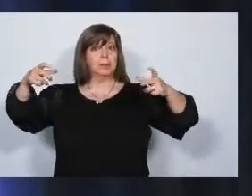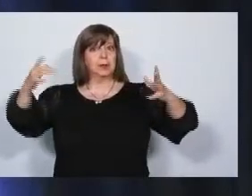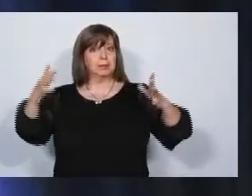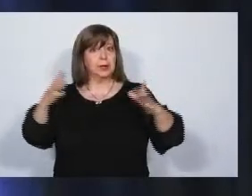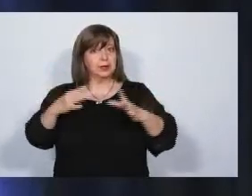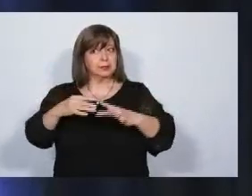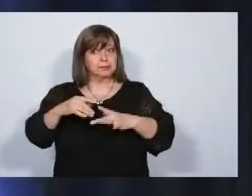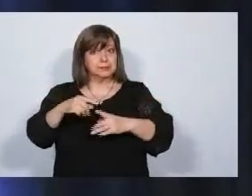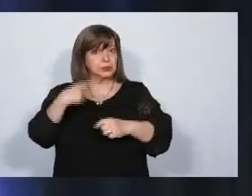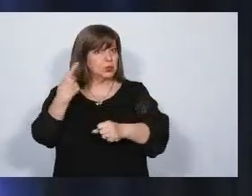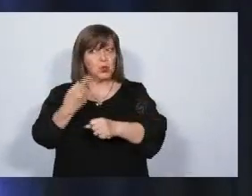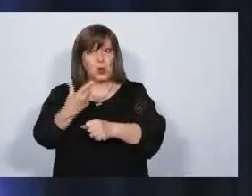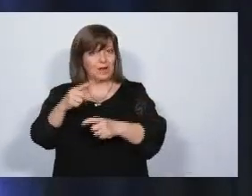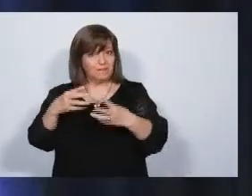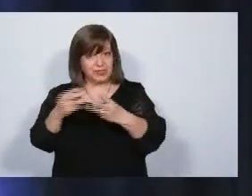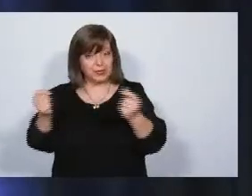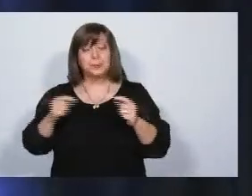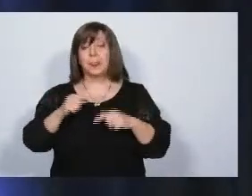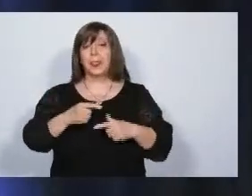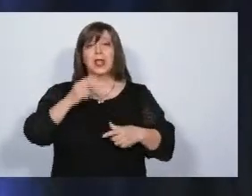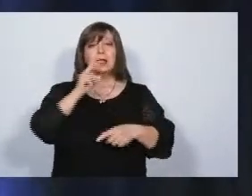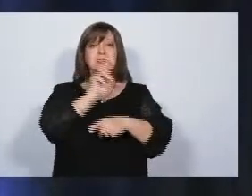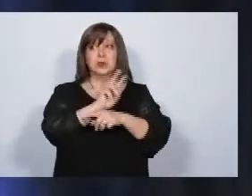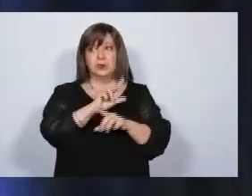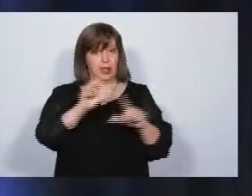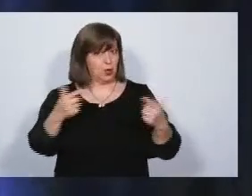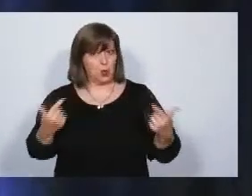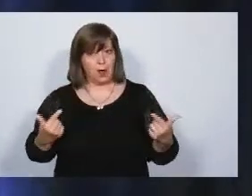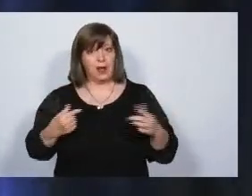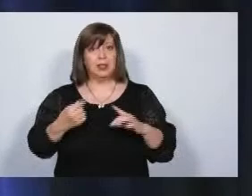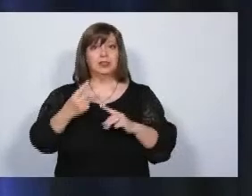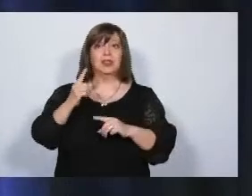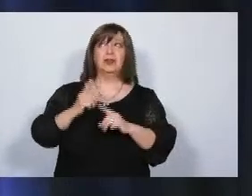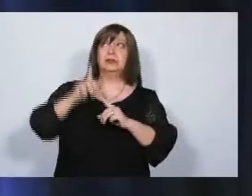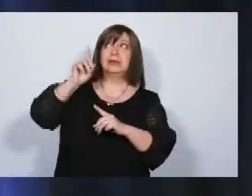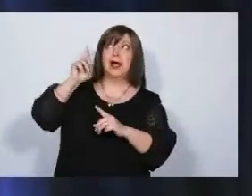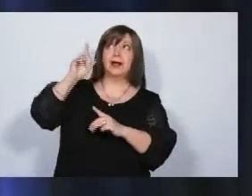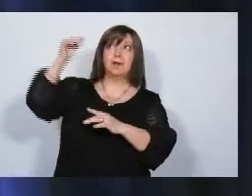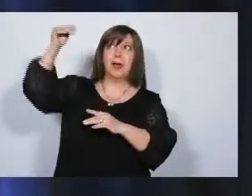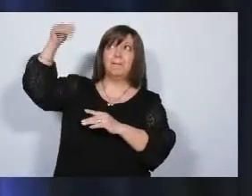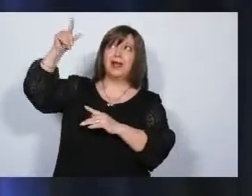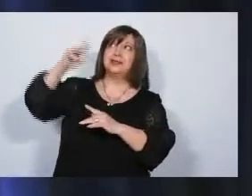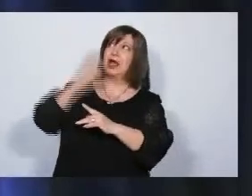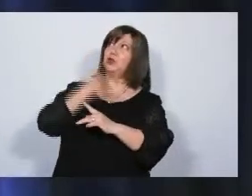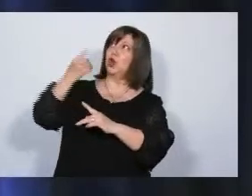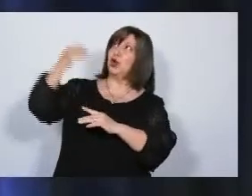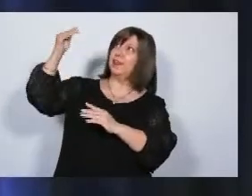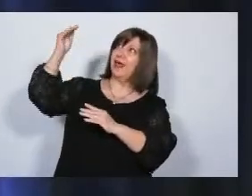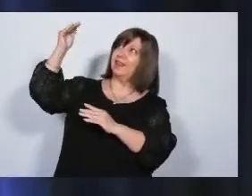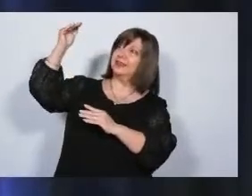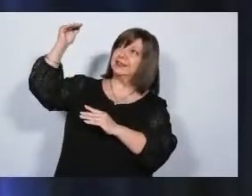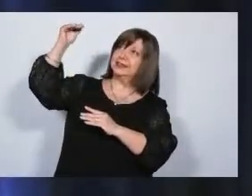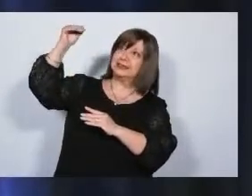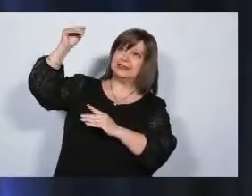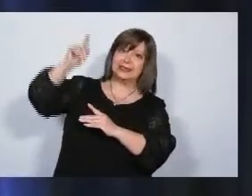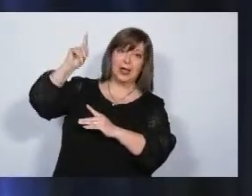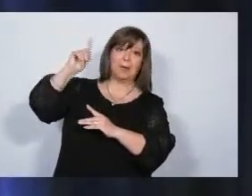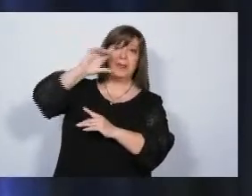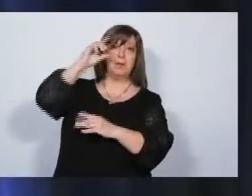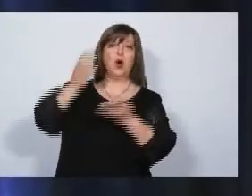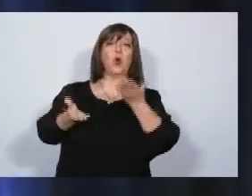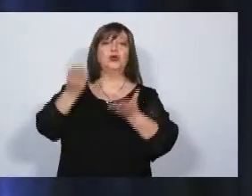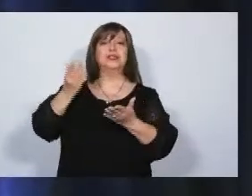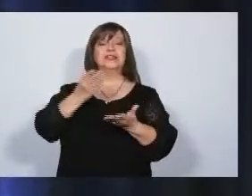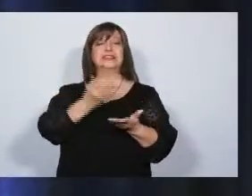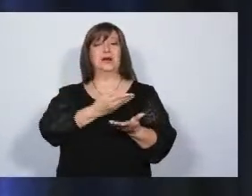inexorable. La inseguridad viene desde arriba. Ha llegado ni más ni menos que a la cúpula de la justicia federal y